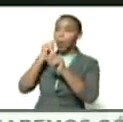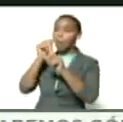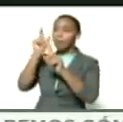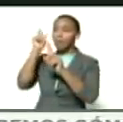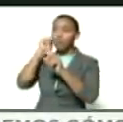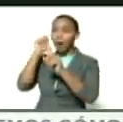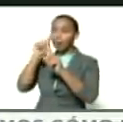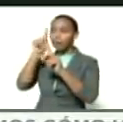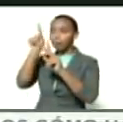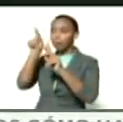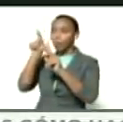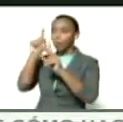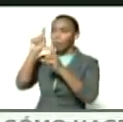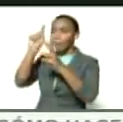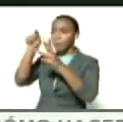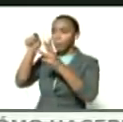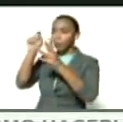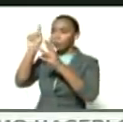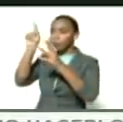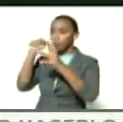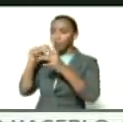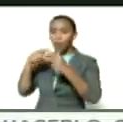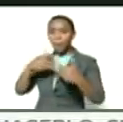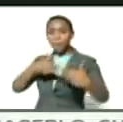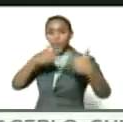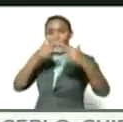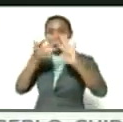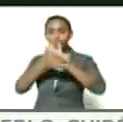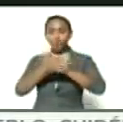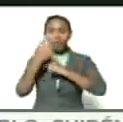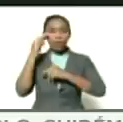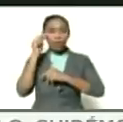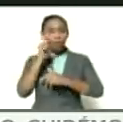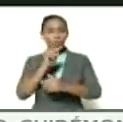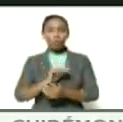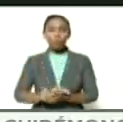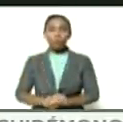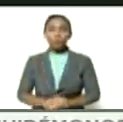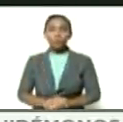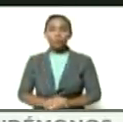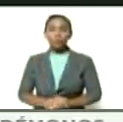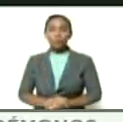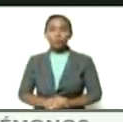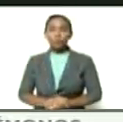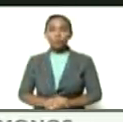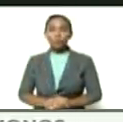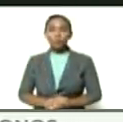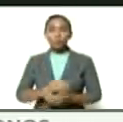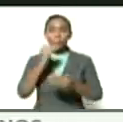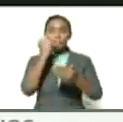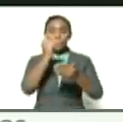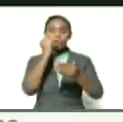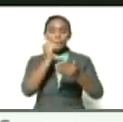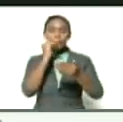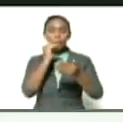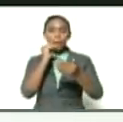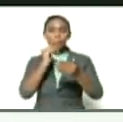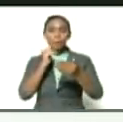Alfredo Arnaldo Antonio William Luis